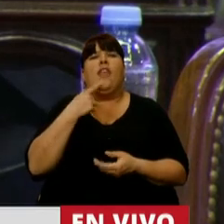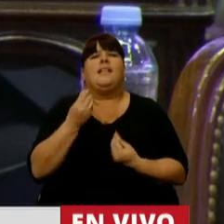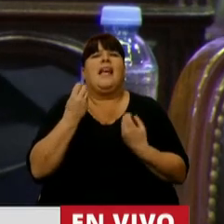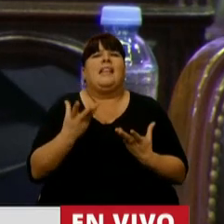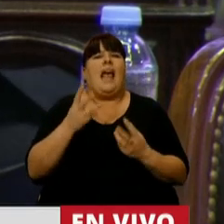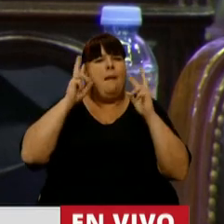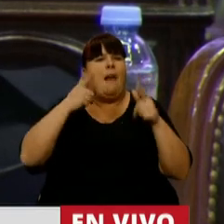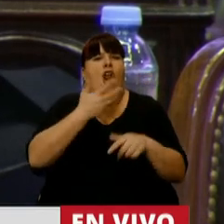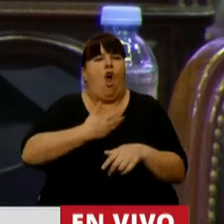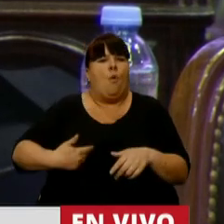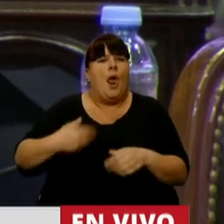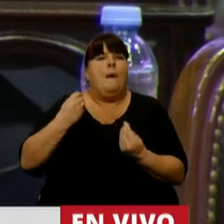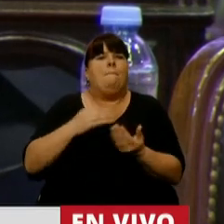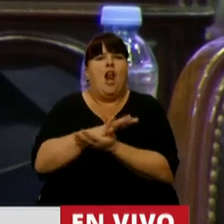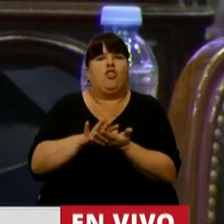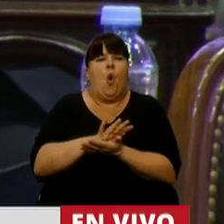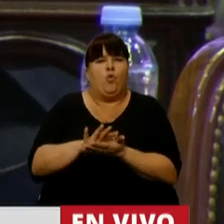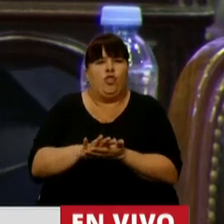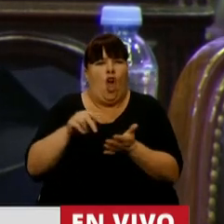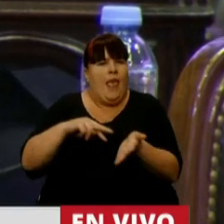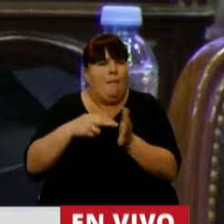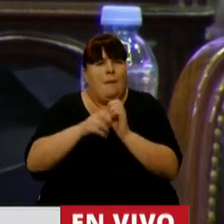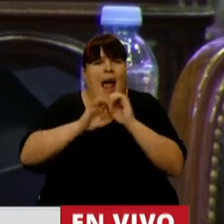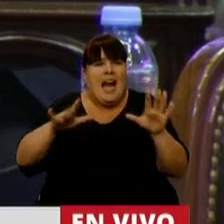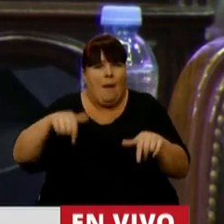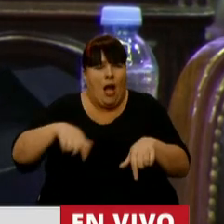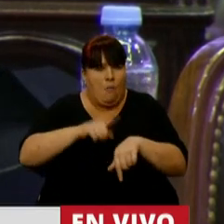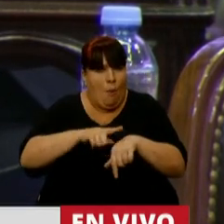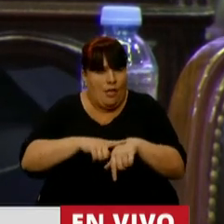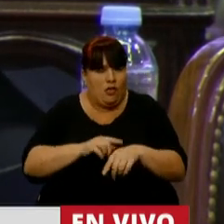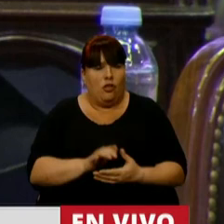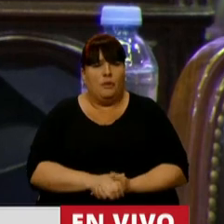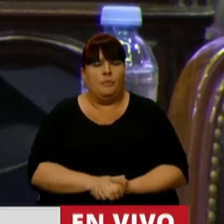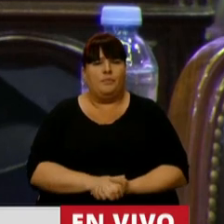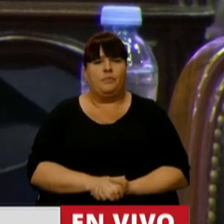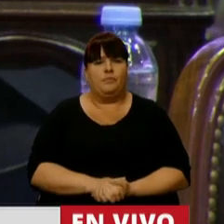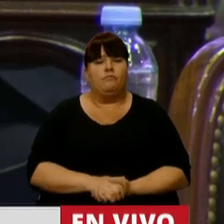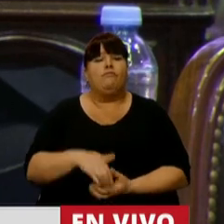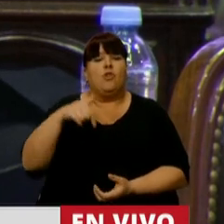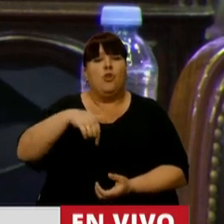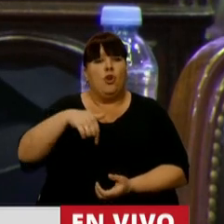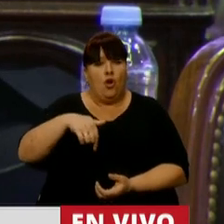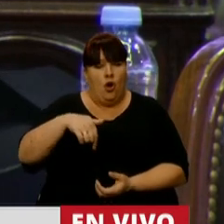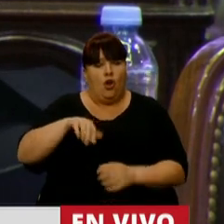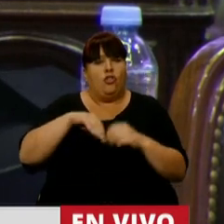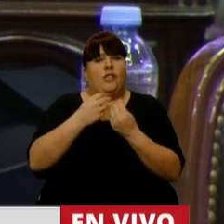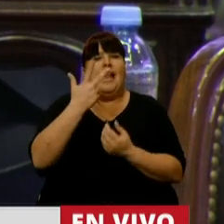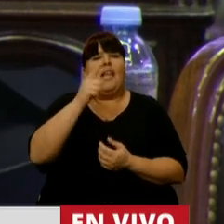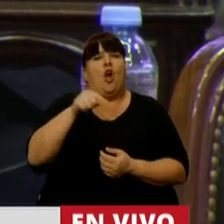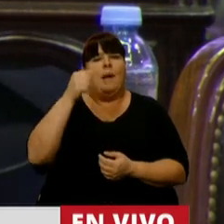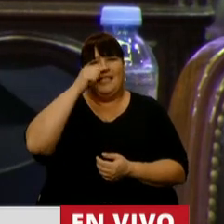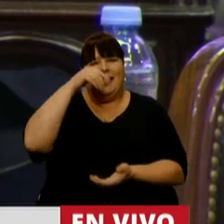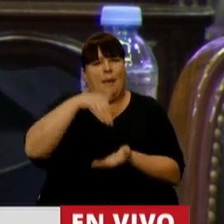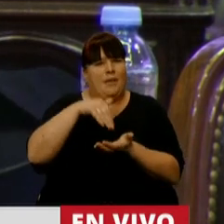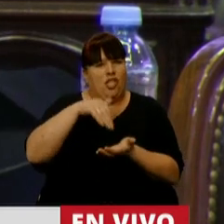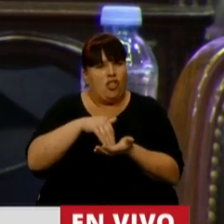cuál es el plan de gobierno para salir de la fenomenal crisis en la que nos encontramos inmersos. Hoy hay 3,7